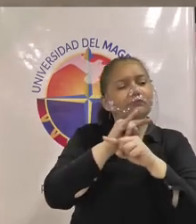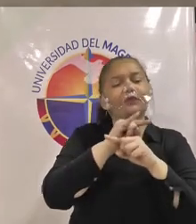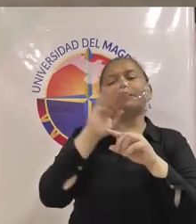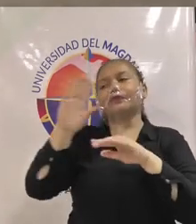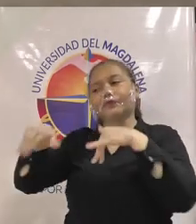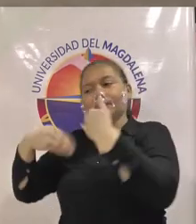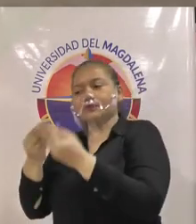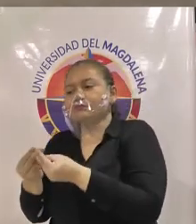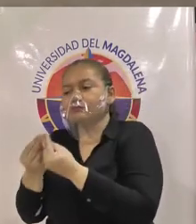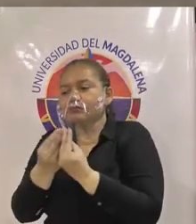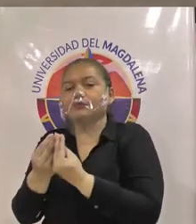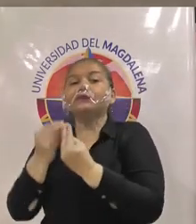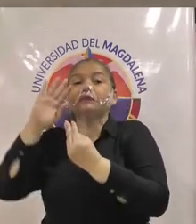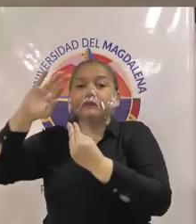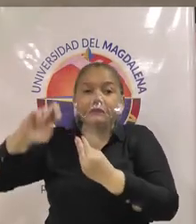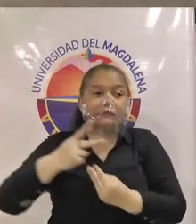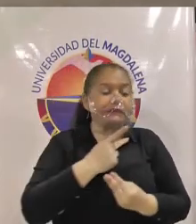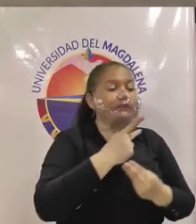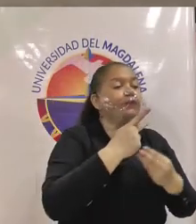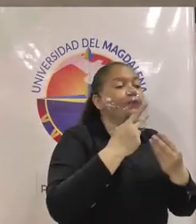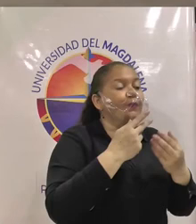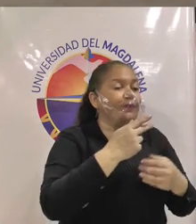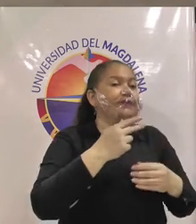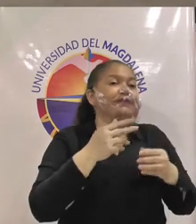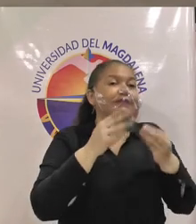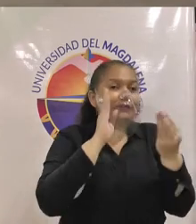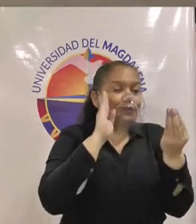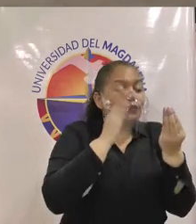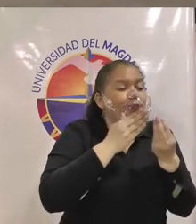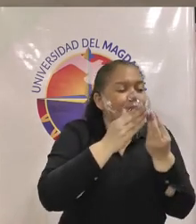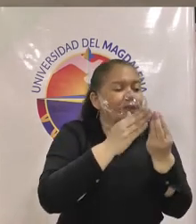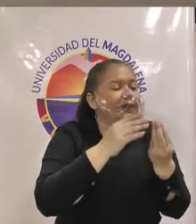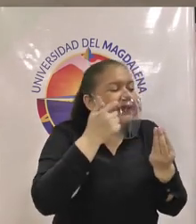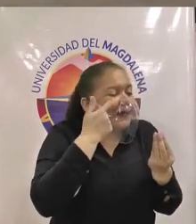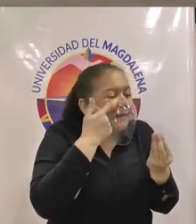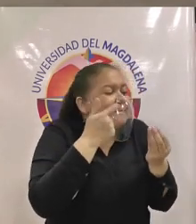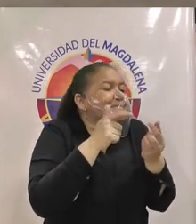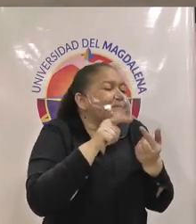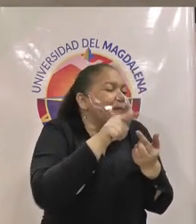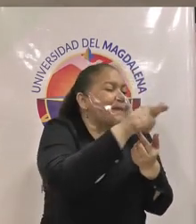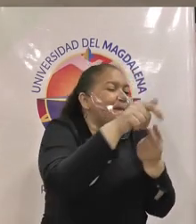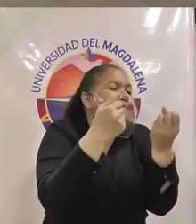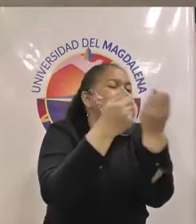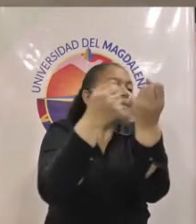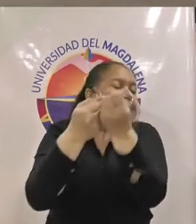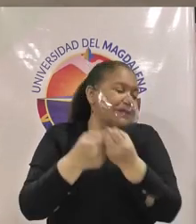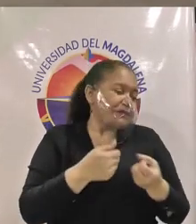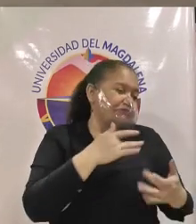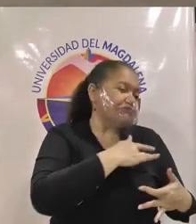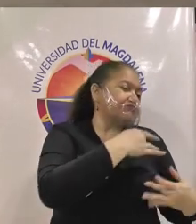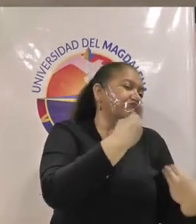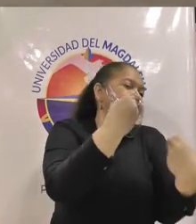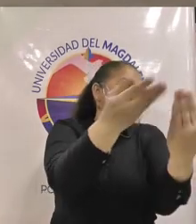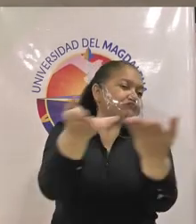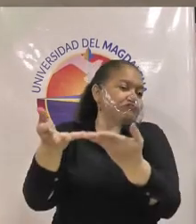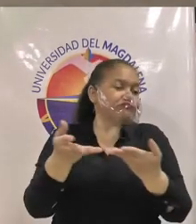cómo se puede ampliar y a qué tanta comunidad se puede llegar este tipo de ayudas alimenticias